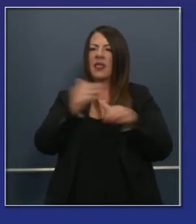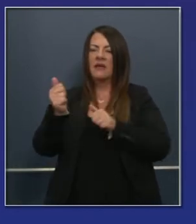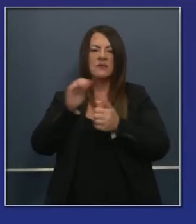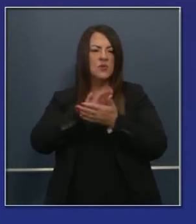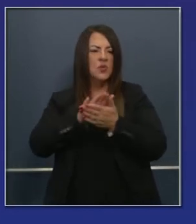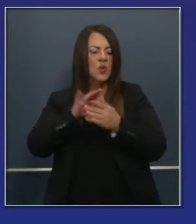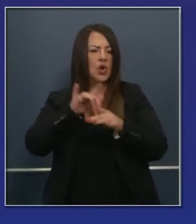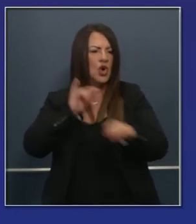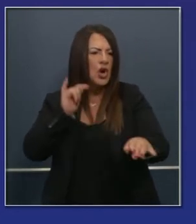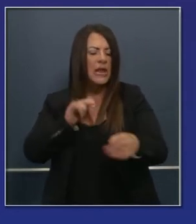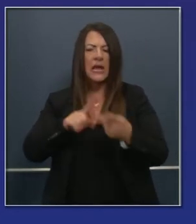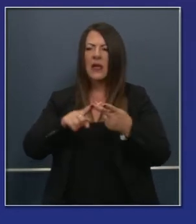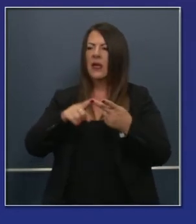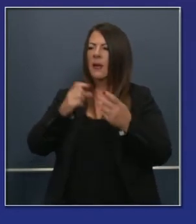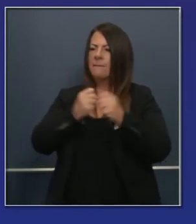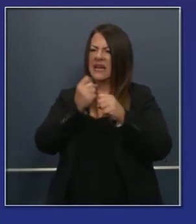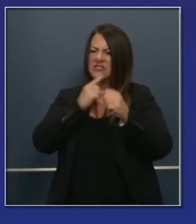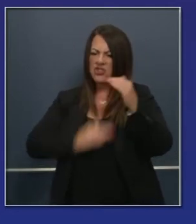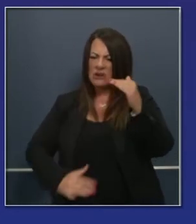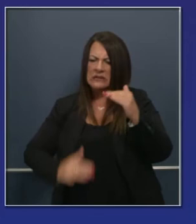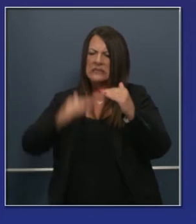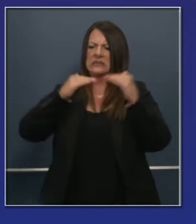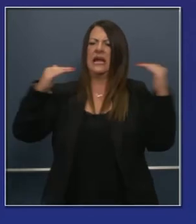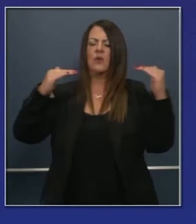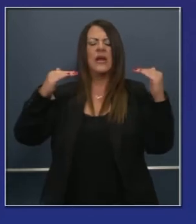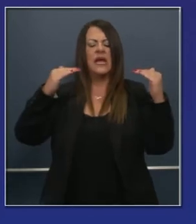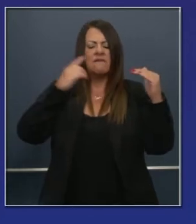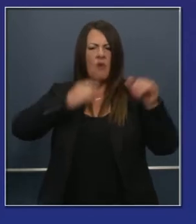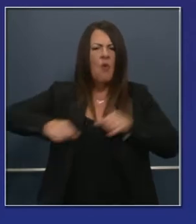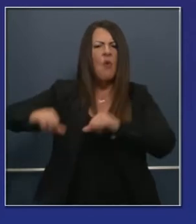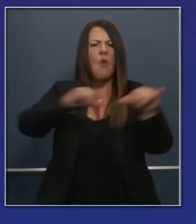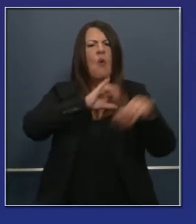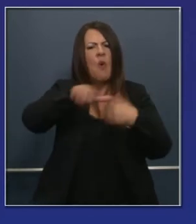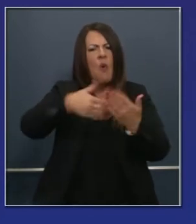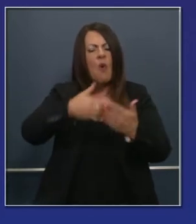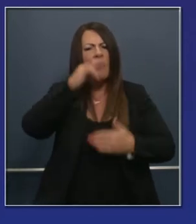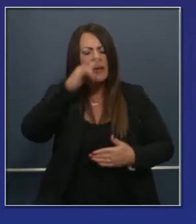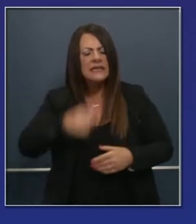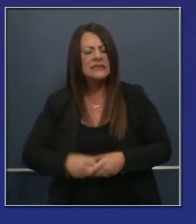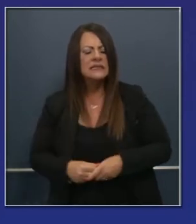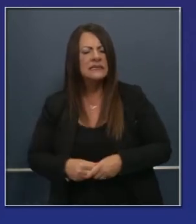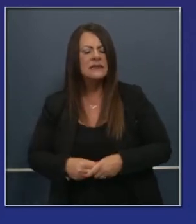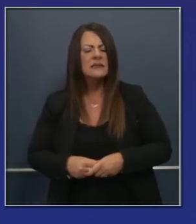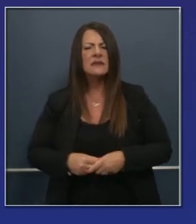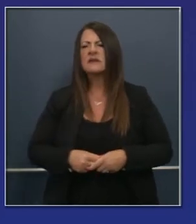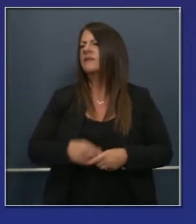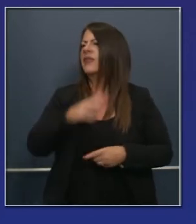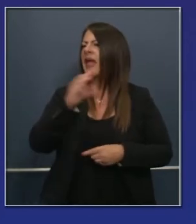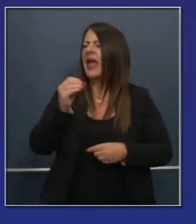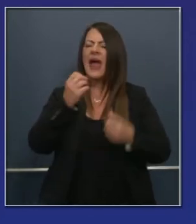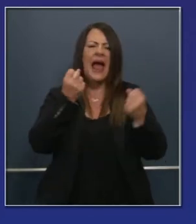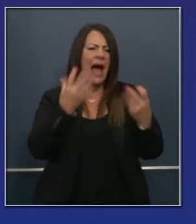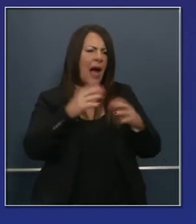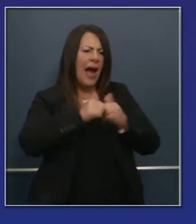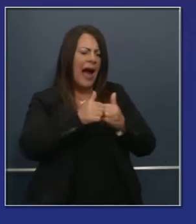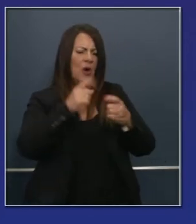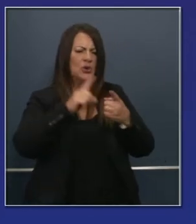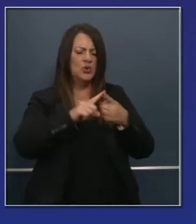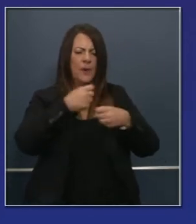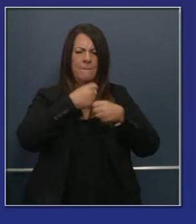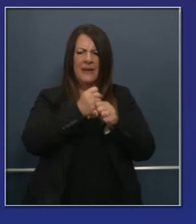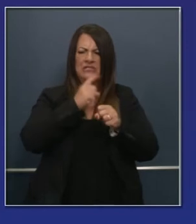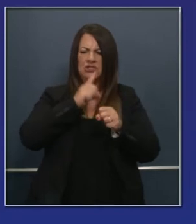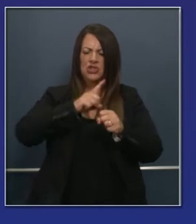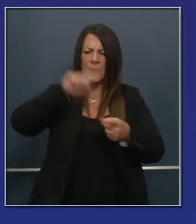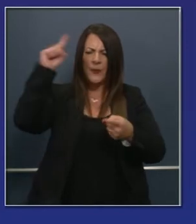concentrándonos en la equidad, en la igualdad, en lidiar con las lecciones que hemos aprendido en la primavera, sabiendo lo que tenemos que hacer para